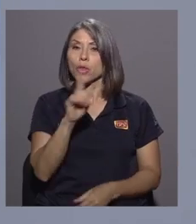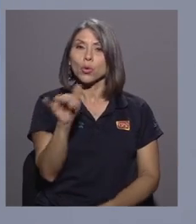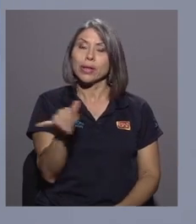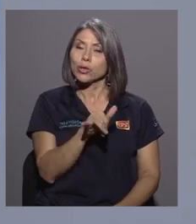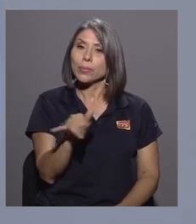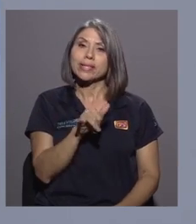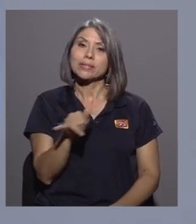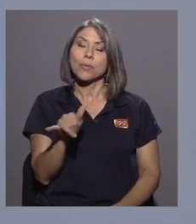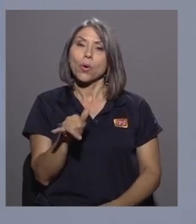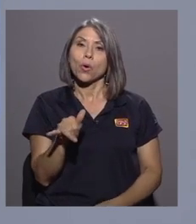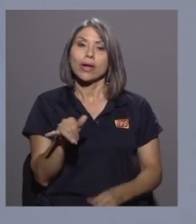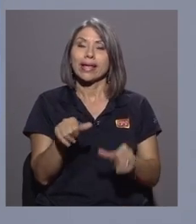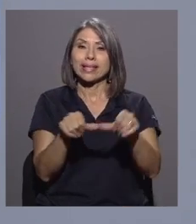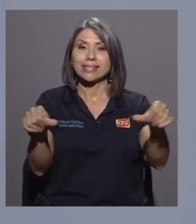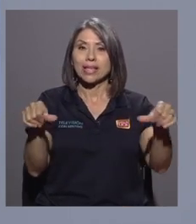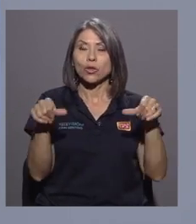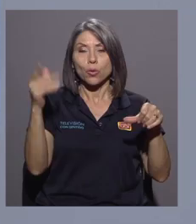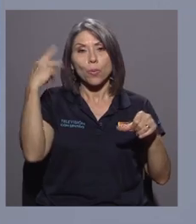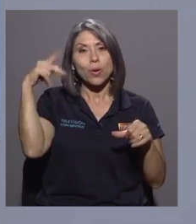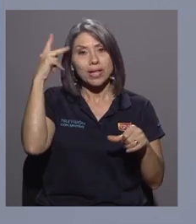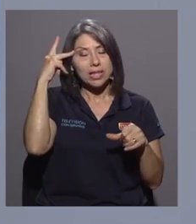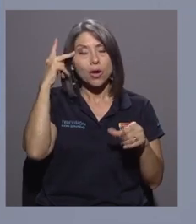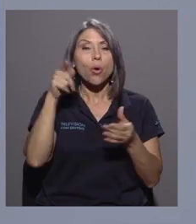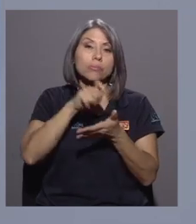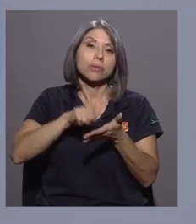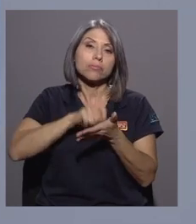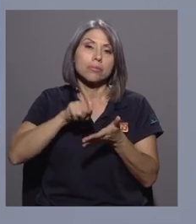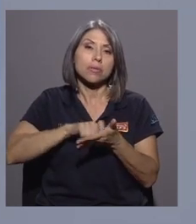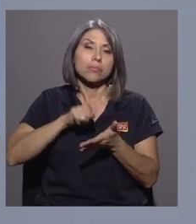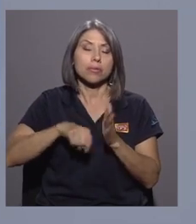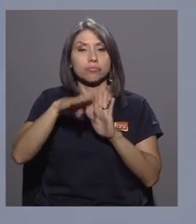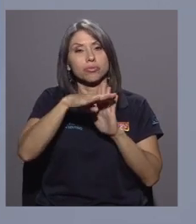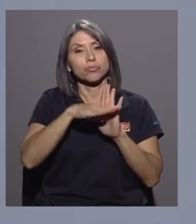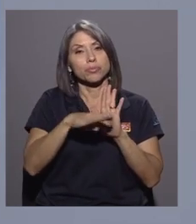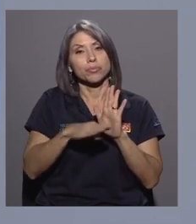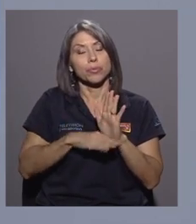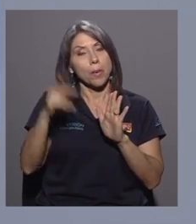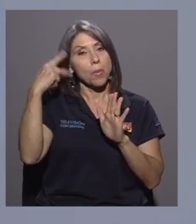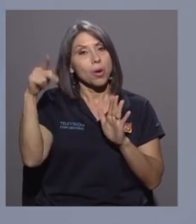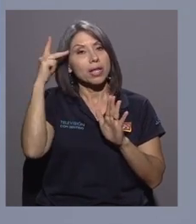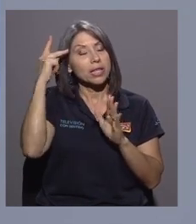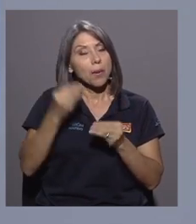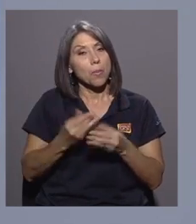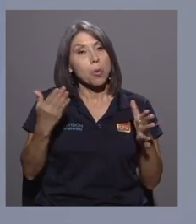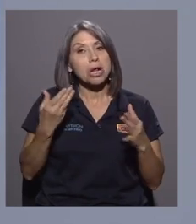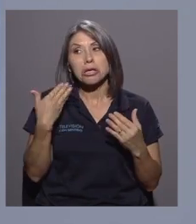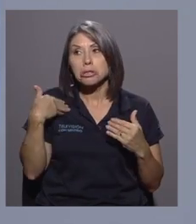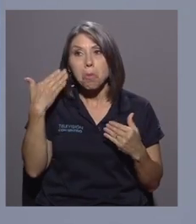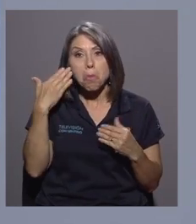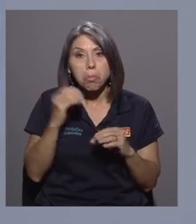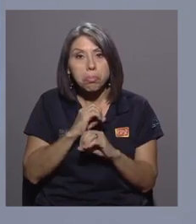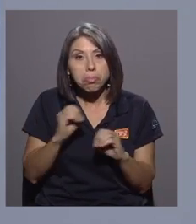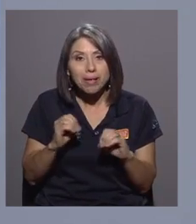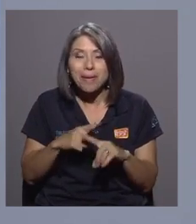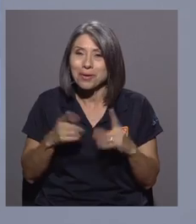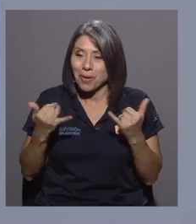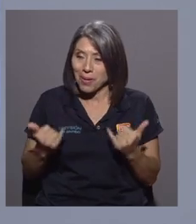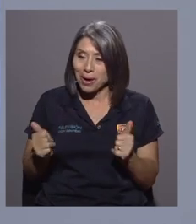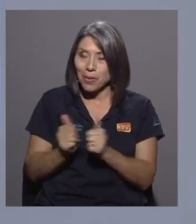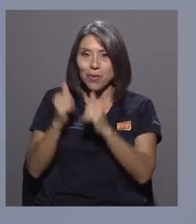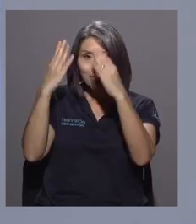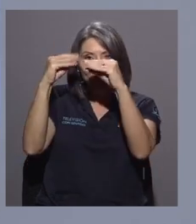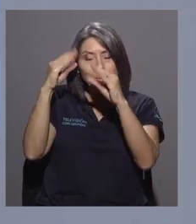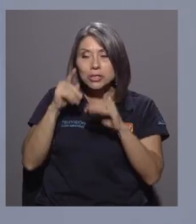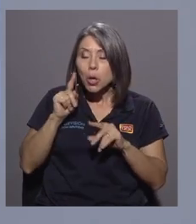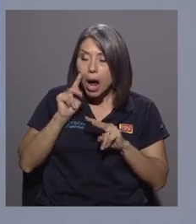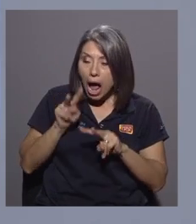político genere política pública a ojos cerrados, que con este tipo de información. Este tipo de información